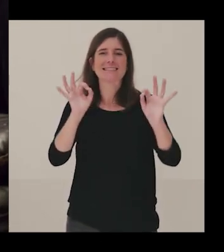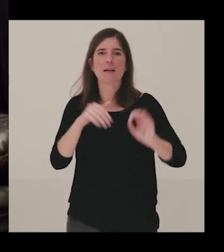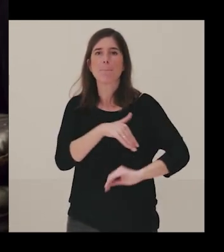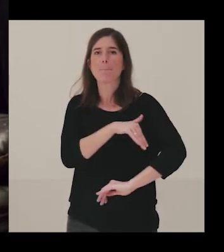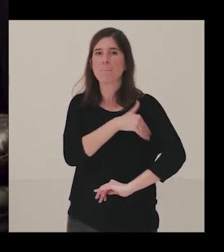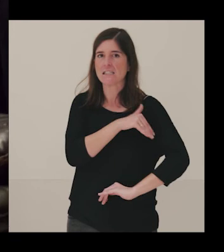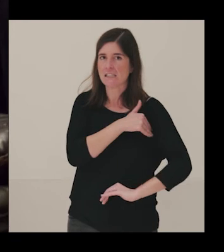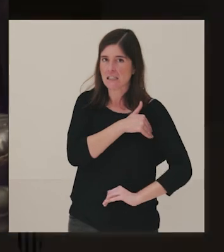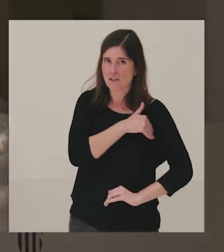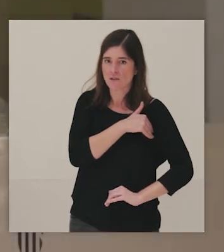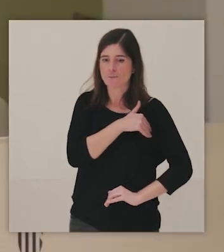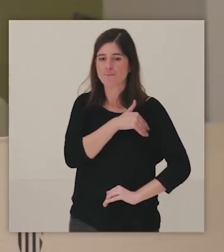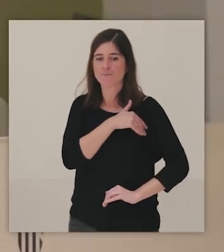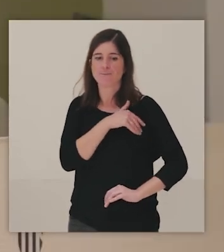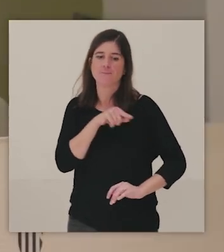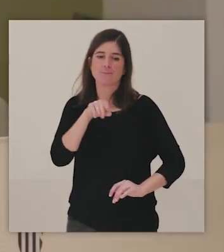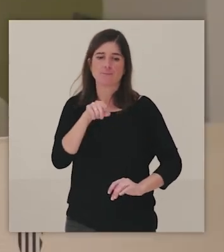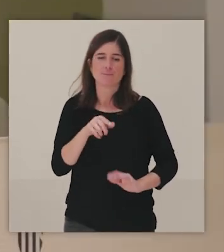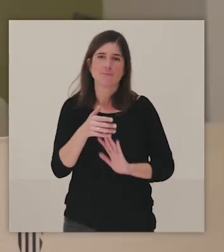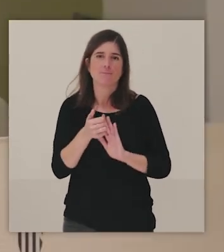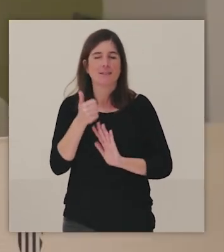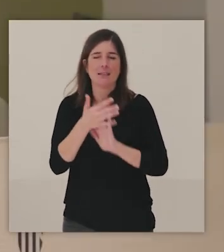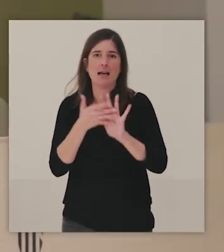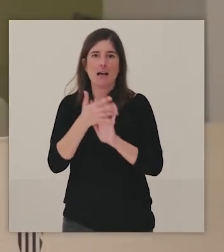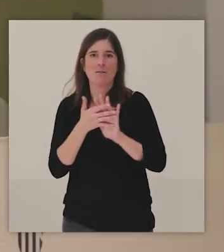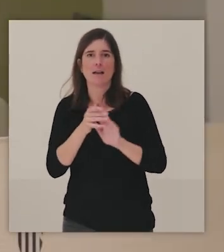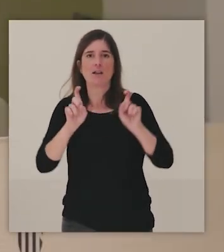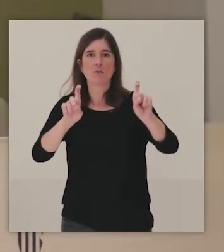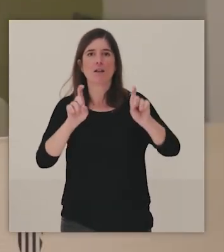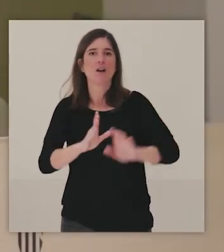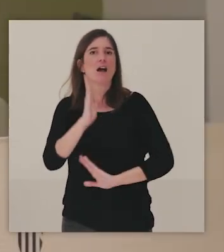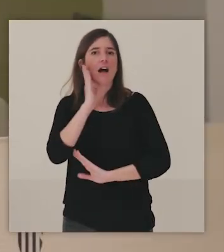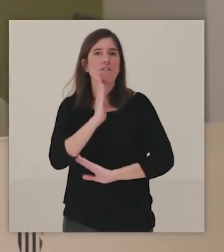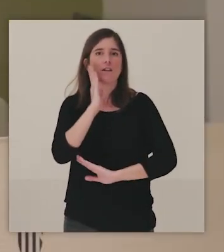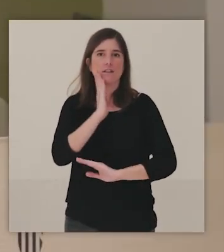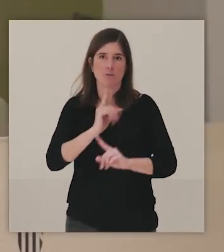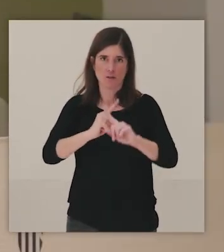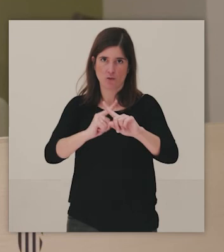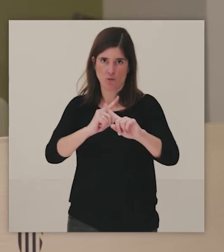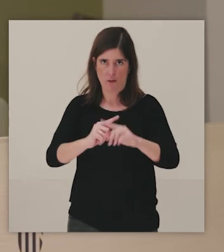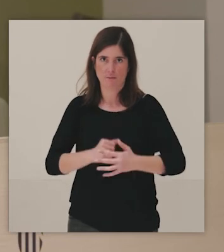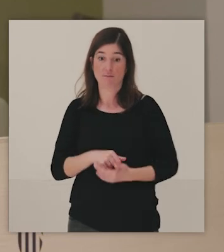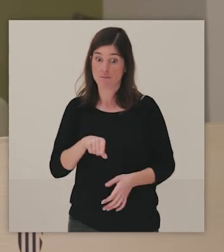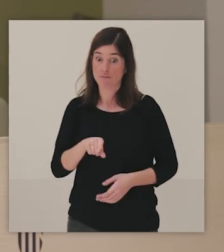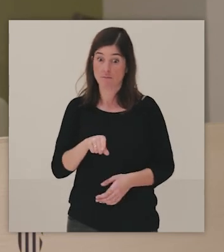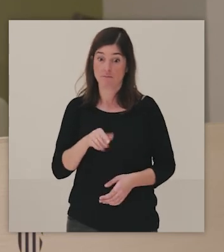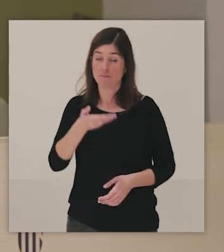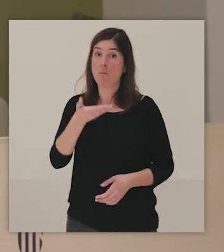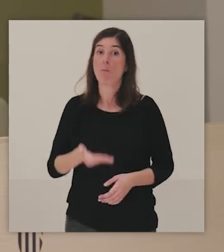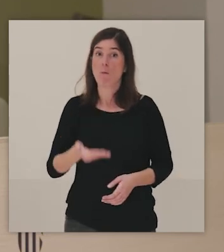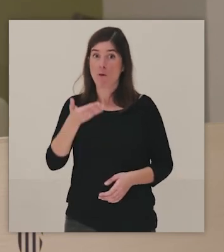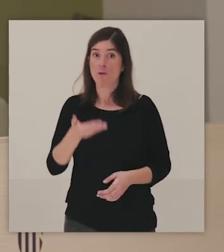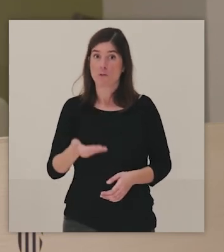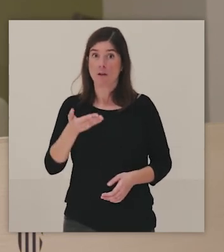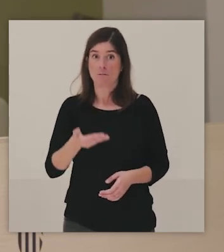estudiantes de bachillerato y en ella abordamos la educación afectivo-sexual, que es, bueno, creo que es un lugar